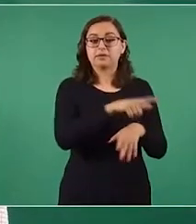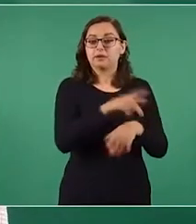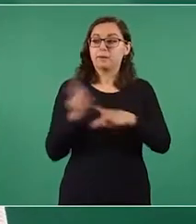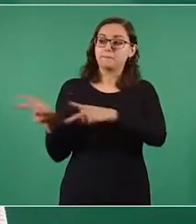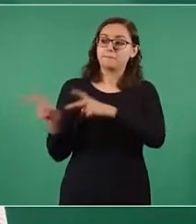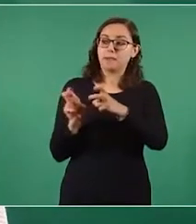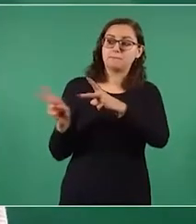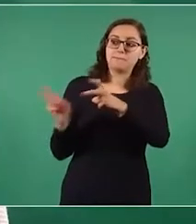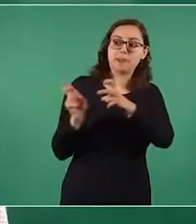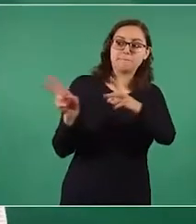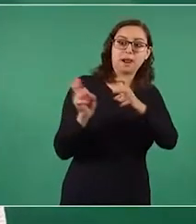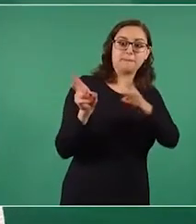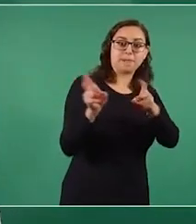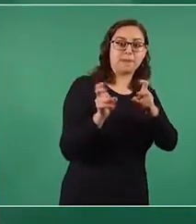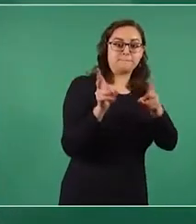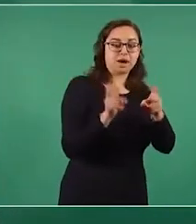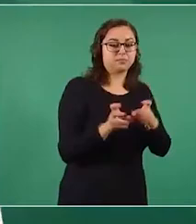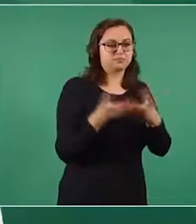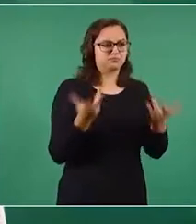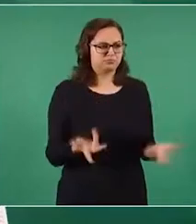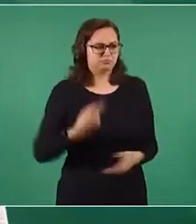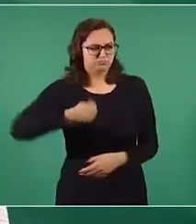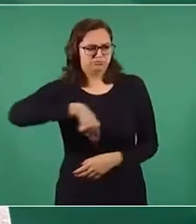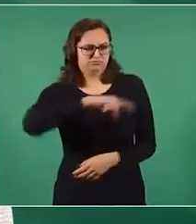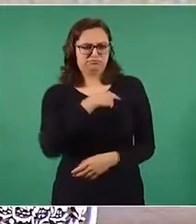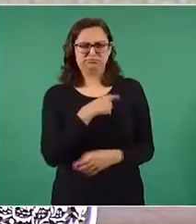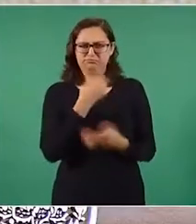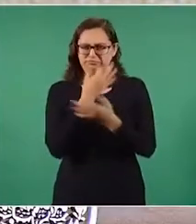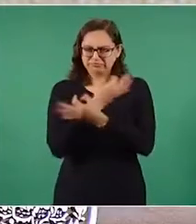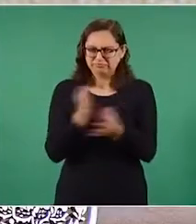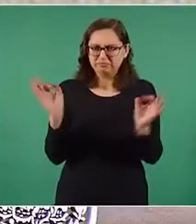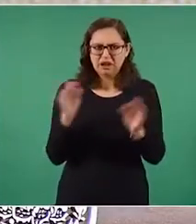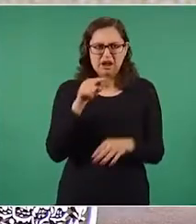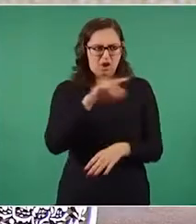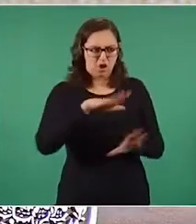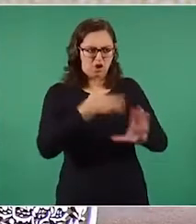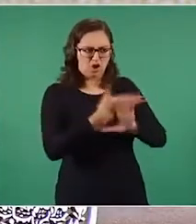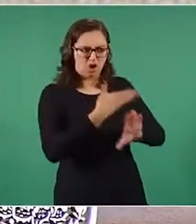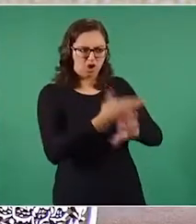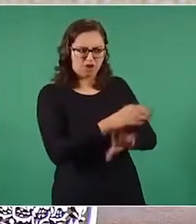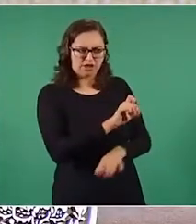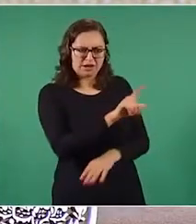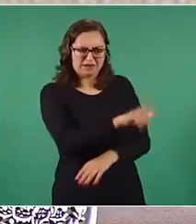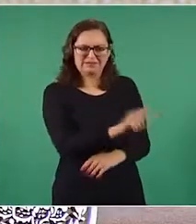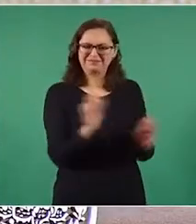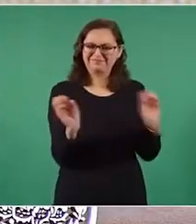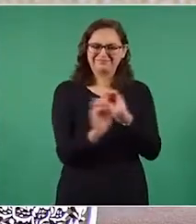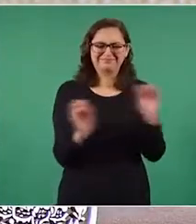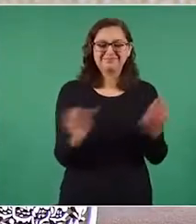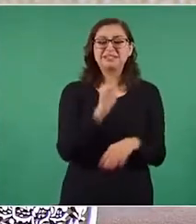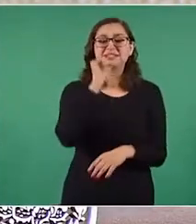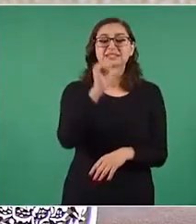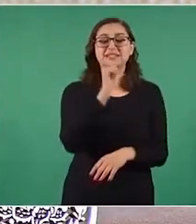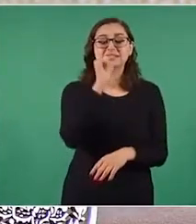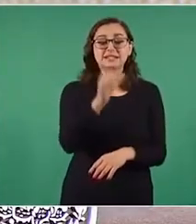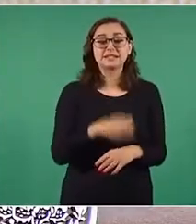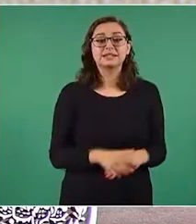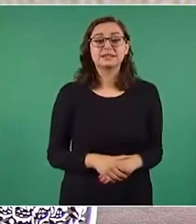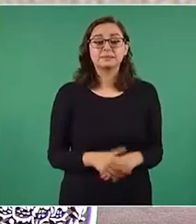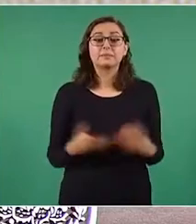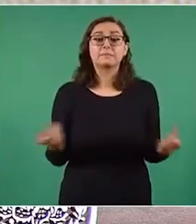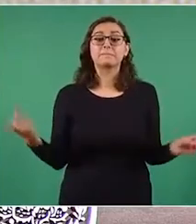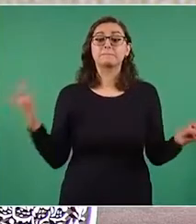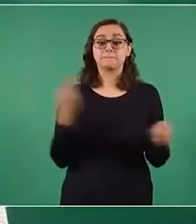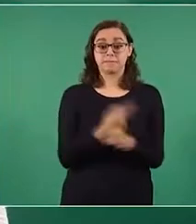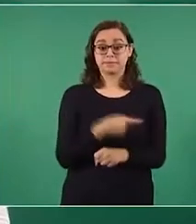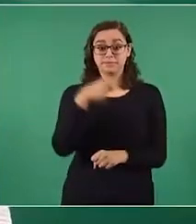acusamos de golpistas, nada de ello es verdad. Lo que sí nos dio gusto fue que la comunicadora como la empresa se